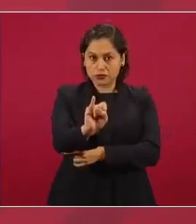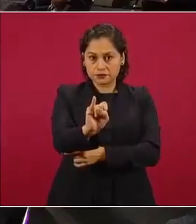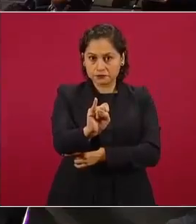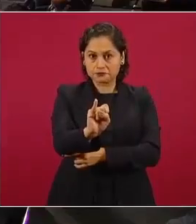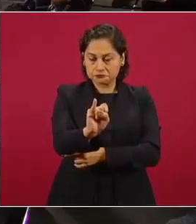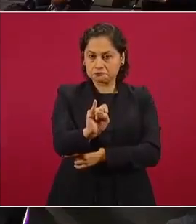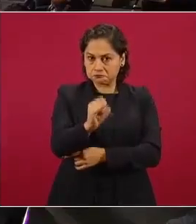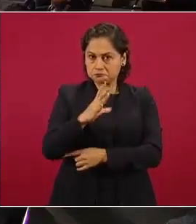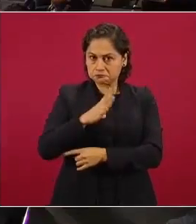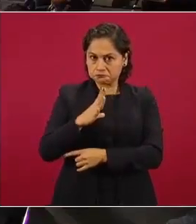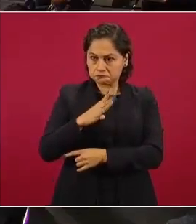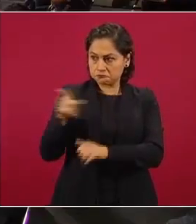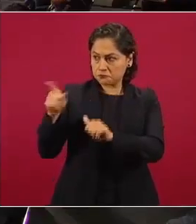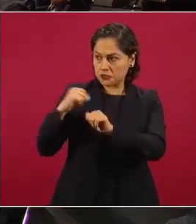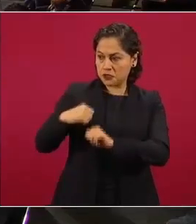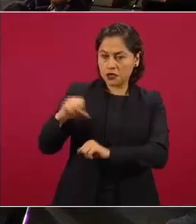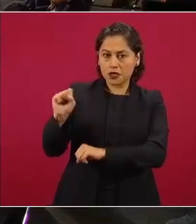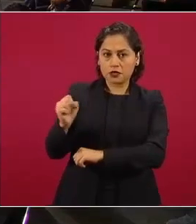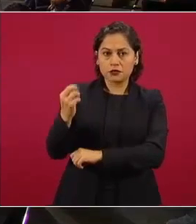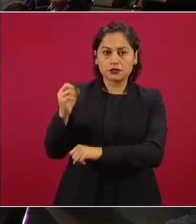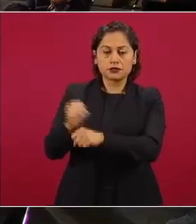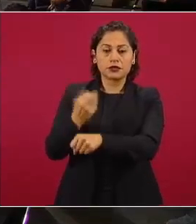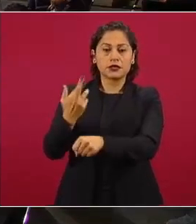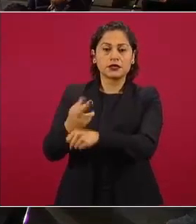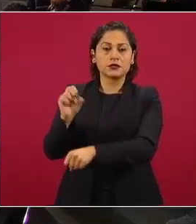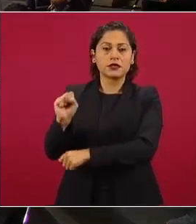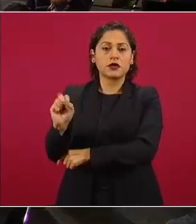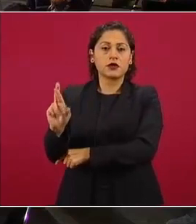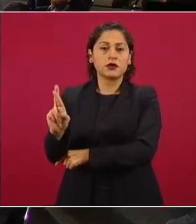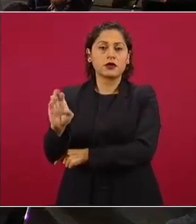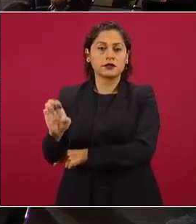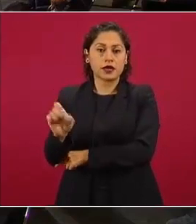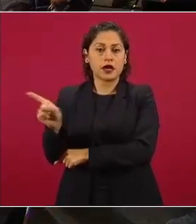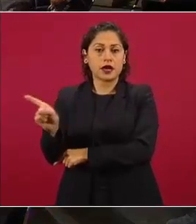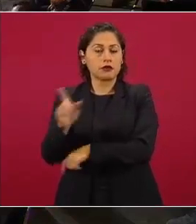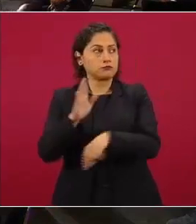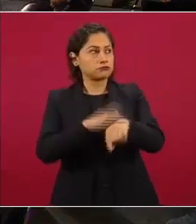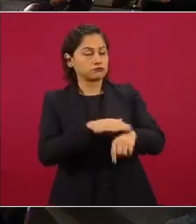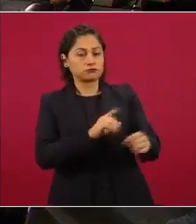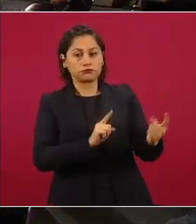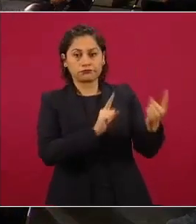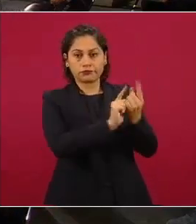Exteriores con el fiscal y